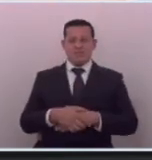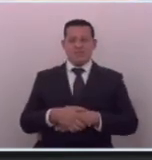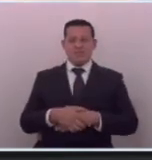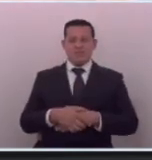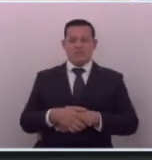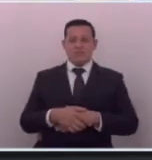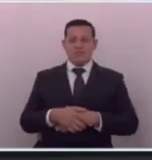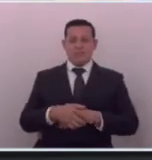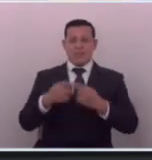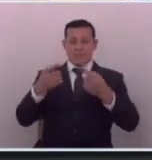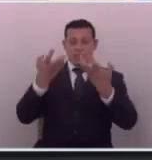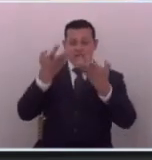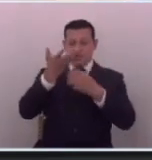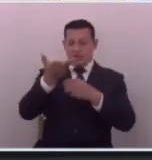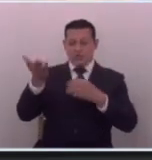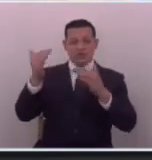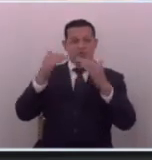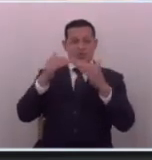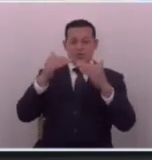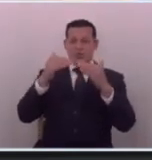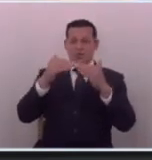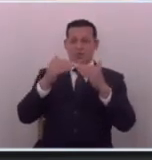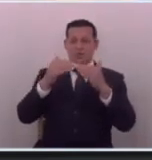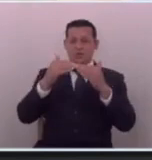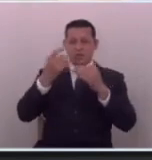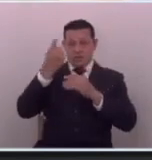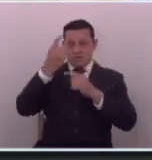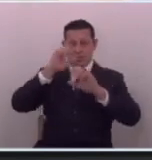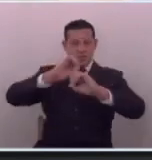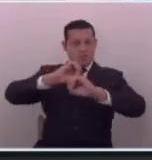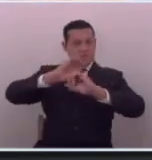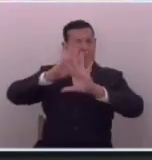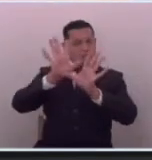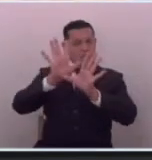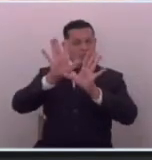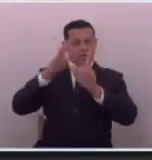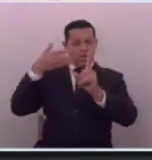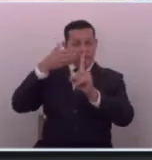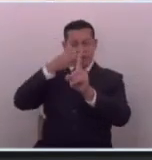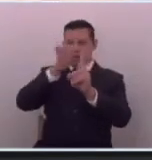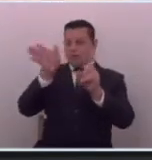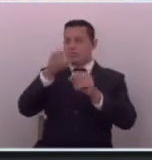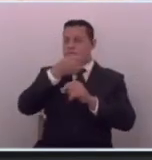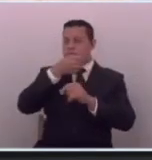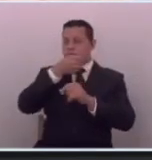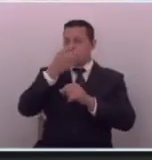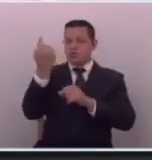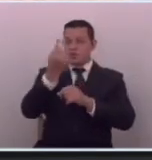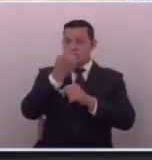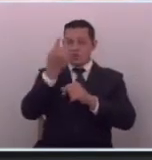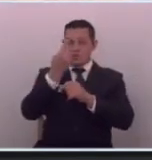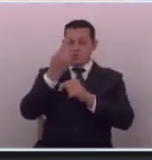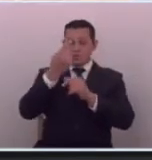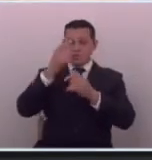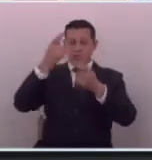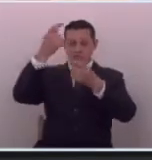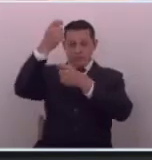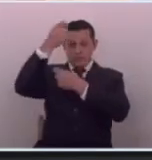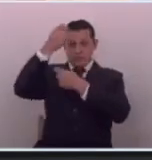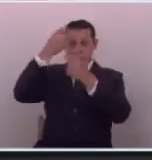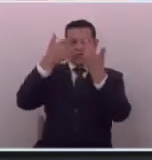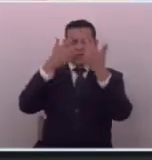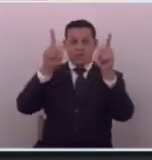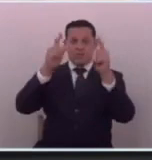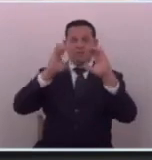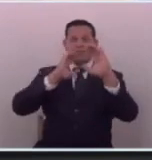pero hay más cosas por ejemplo también para que le entendamos porque distorsionamos solo estamos haciendo un pronunciamiento por la